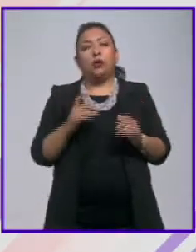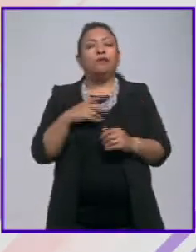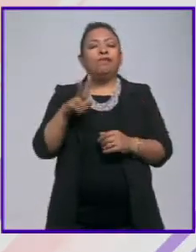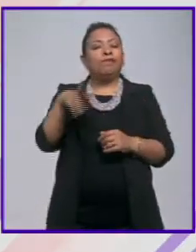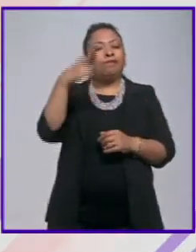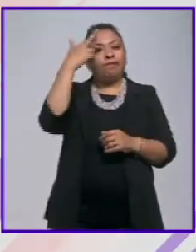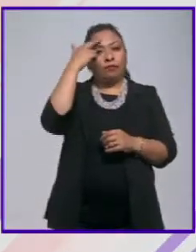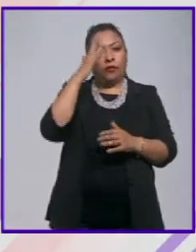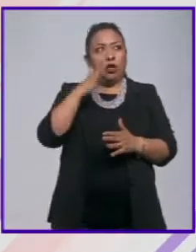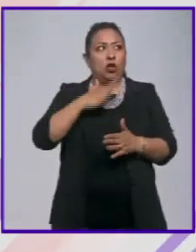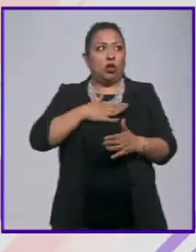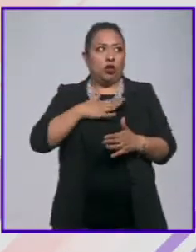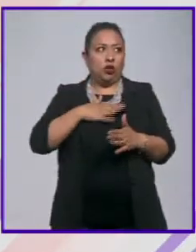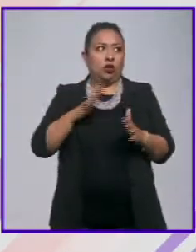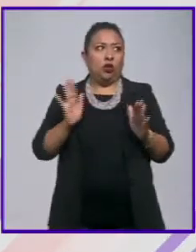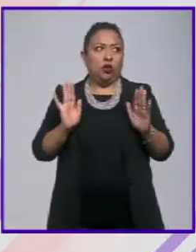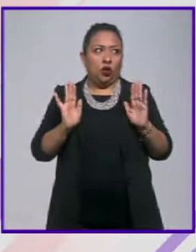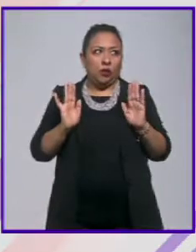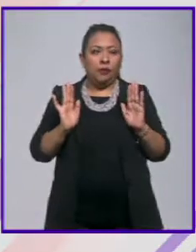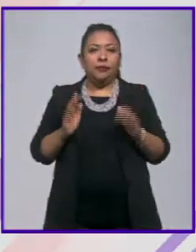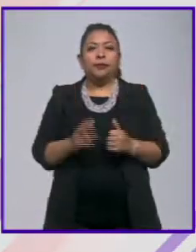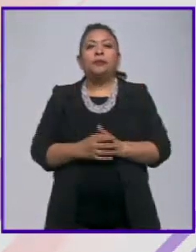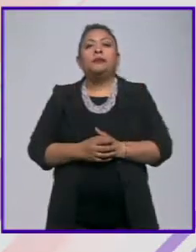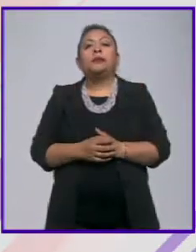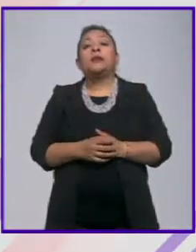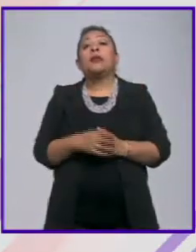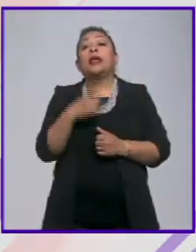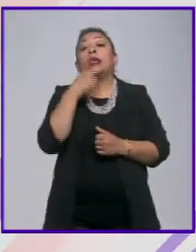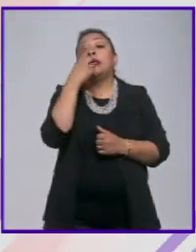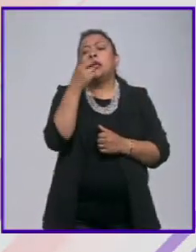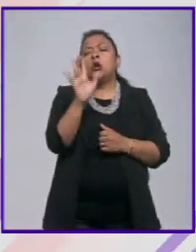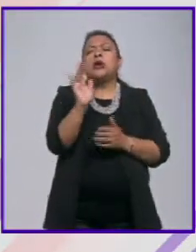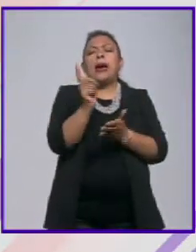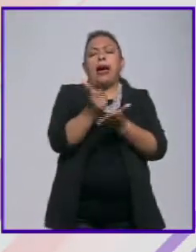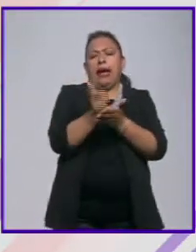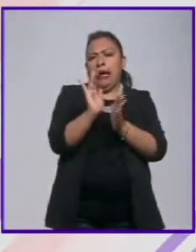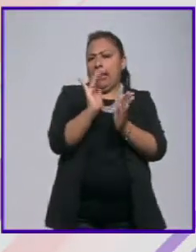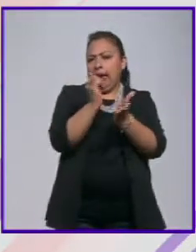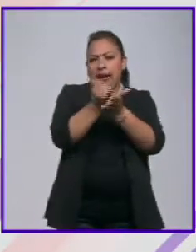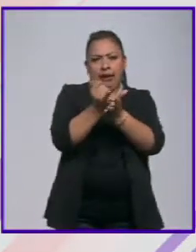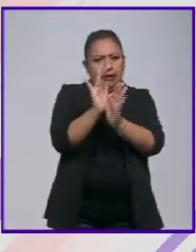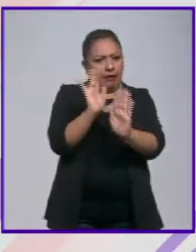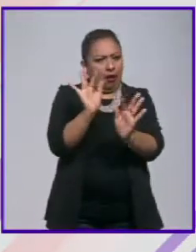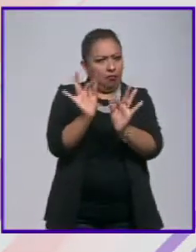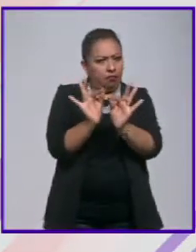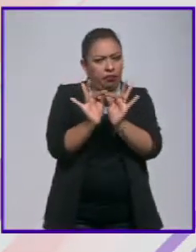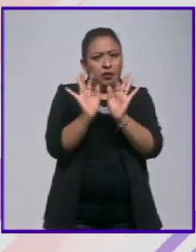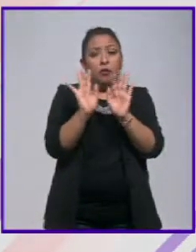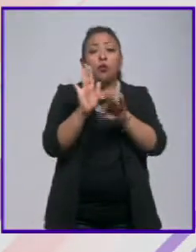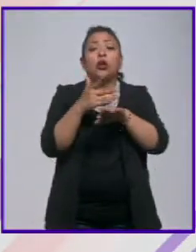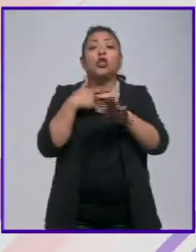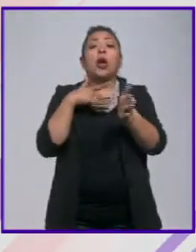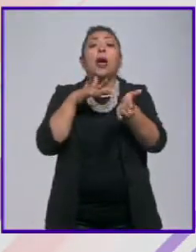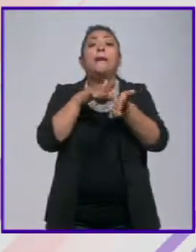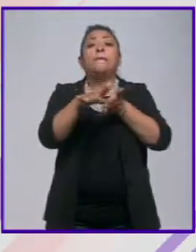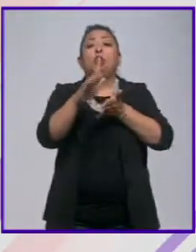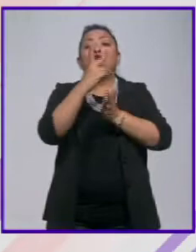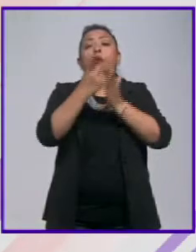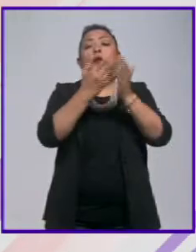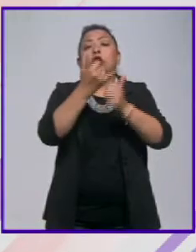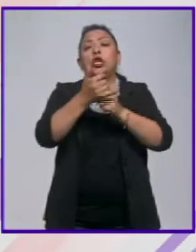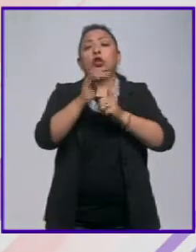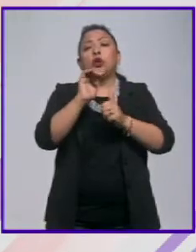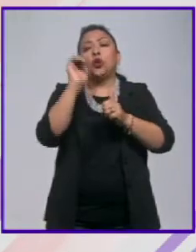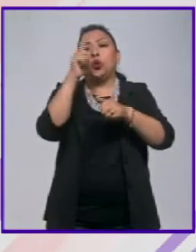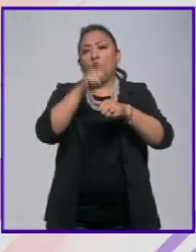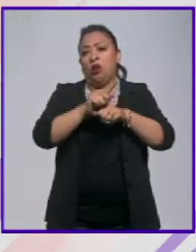o sea decir bueno yo voy a digamos decir que ya pagué impuestos porque apoyé tal proyecto cultural